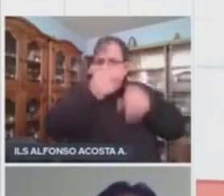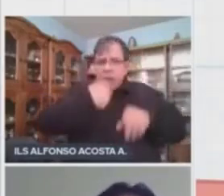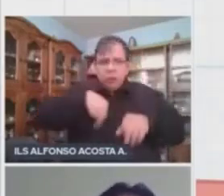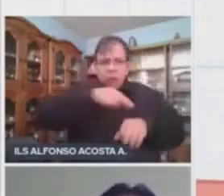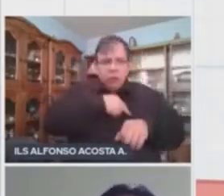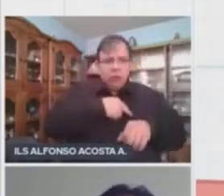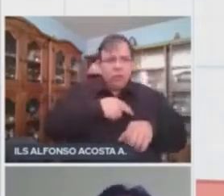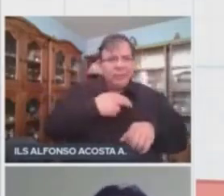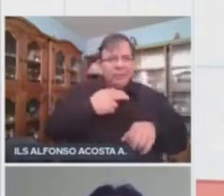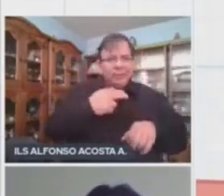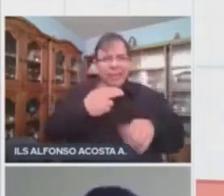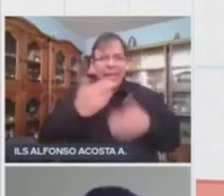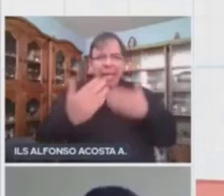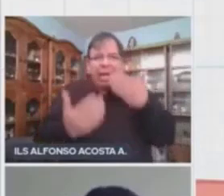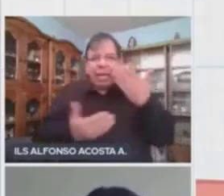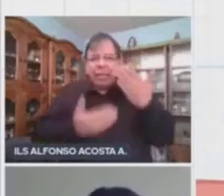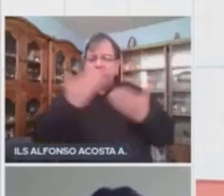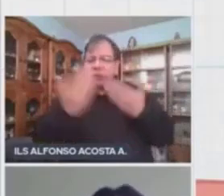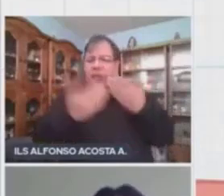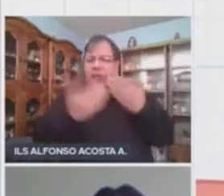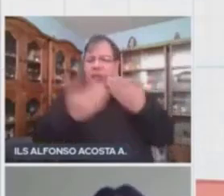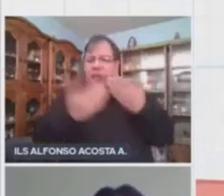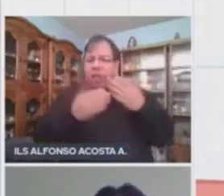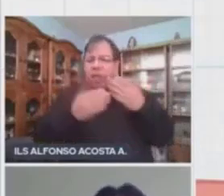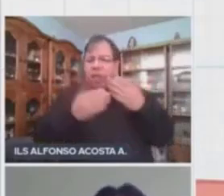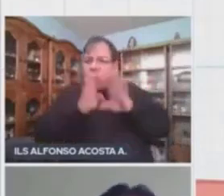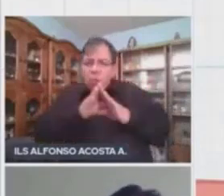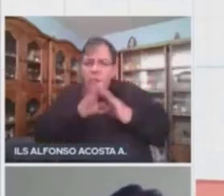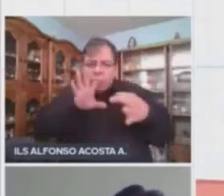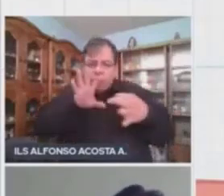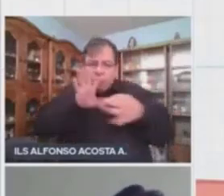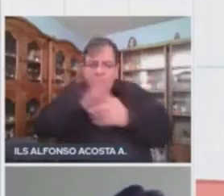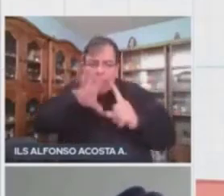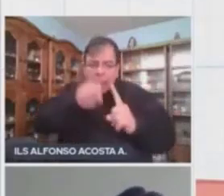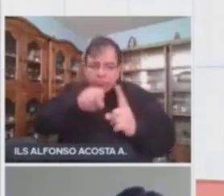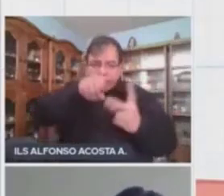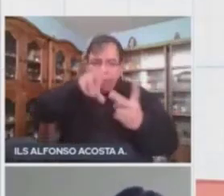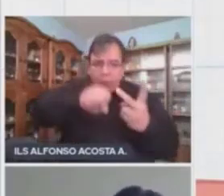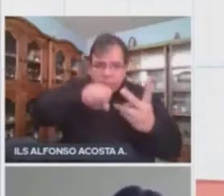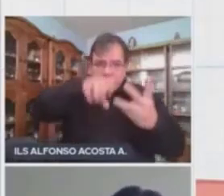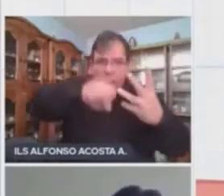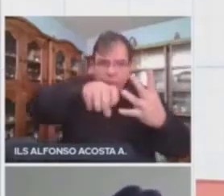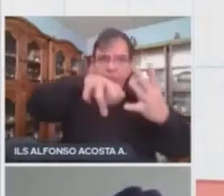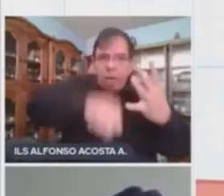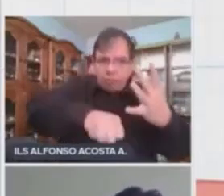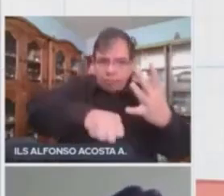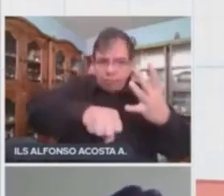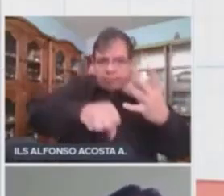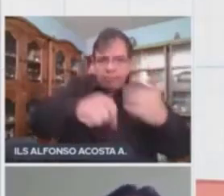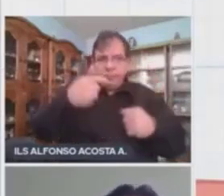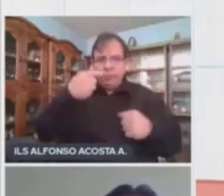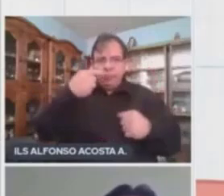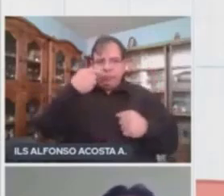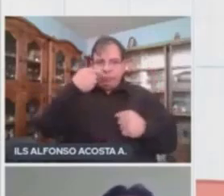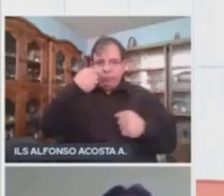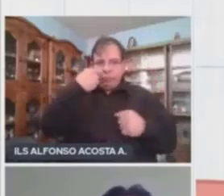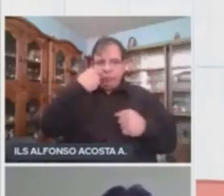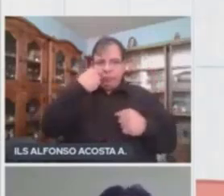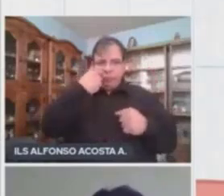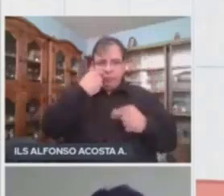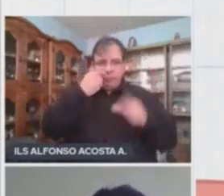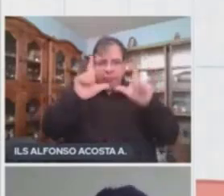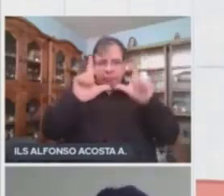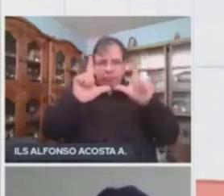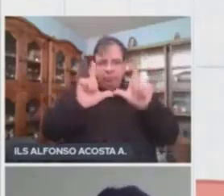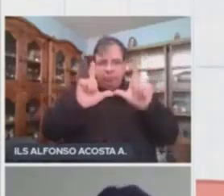relación en la que se alimentan los seres vivos? Como ustedes ven en la imagen de abajo, en la naturaleza existen